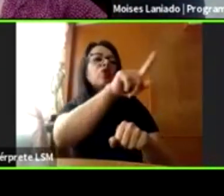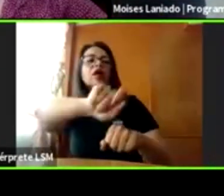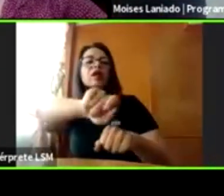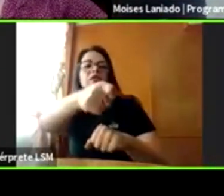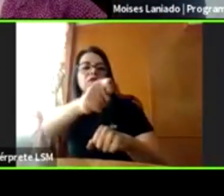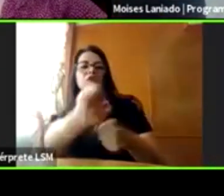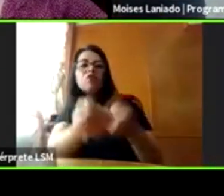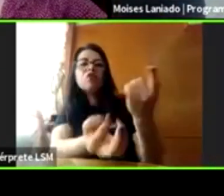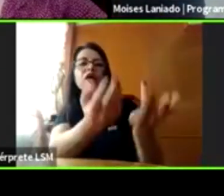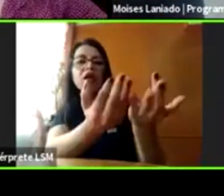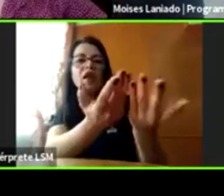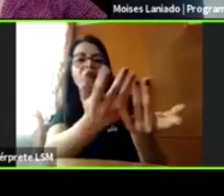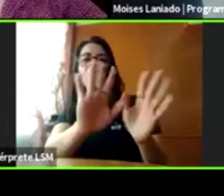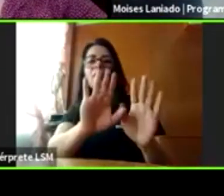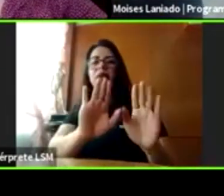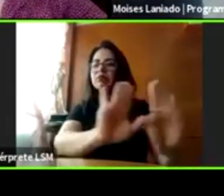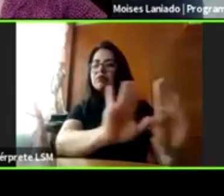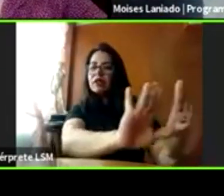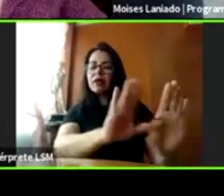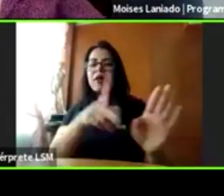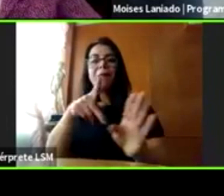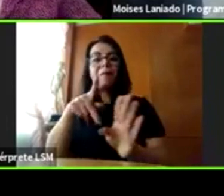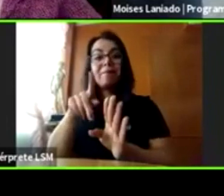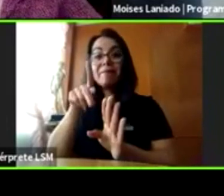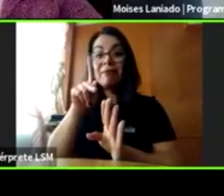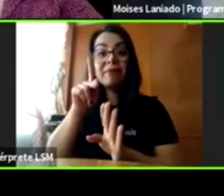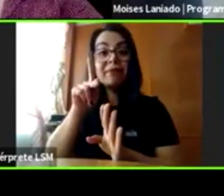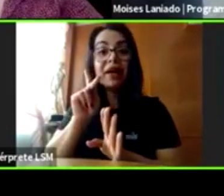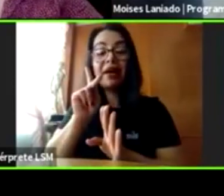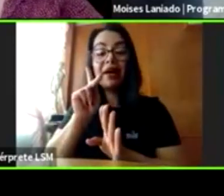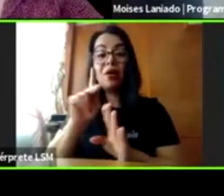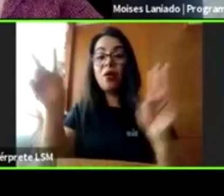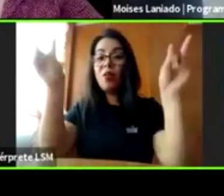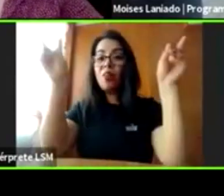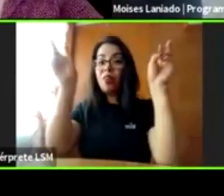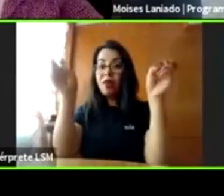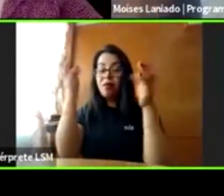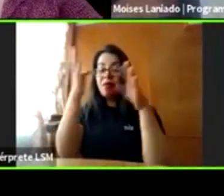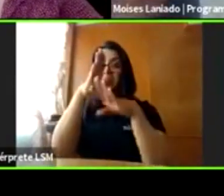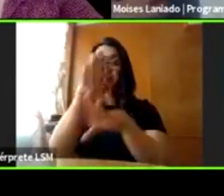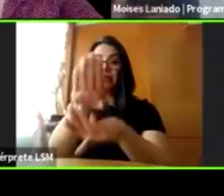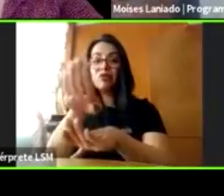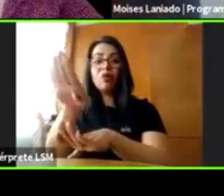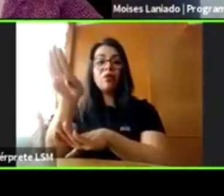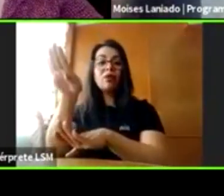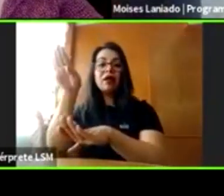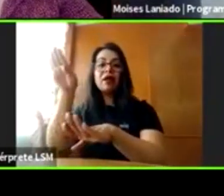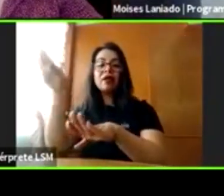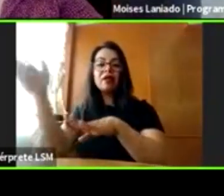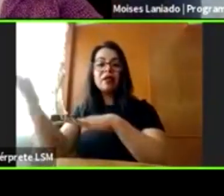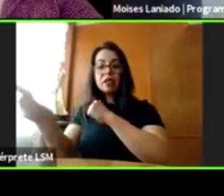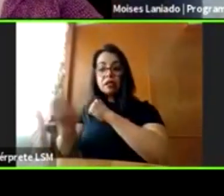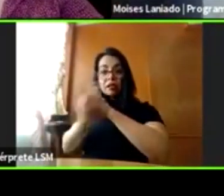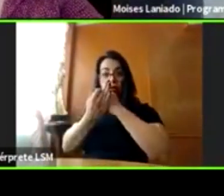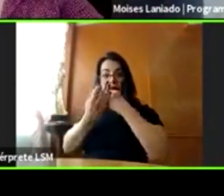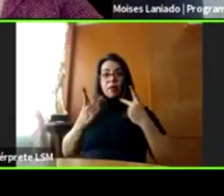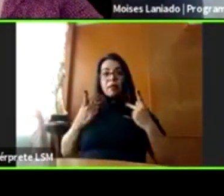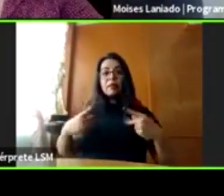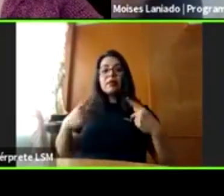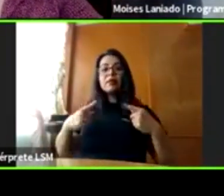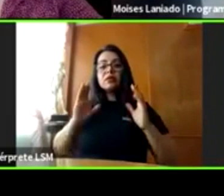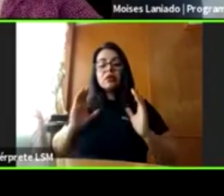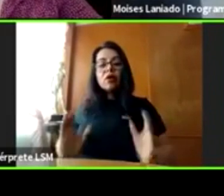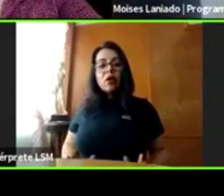etcétera, etcétera. Pero no hablamos en, por lo general, no hablamos de las reglas de seguridad personal que tenemos que enseñarle a nuestros hijos